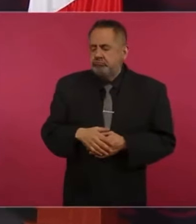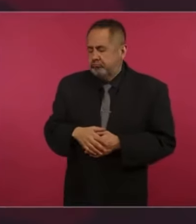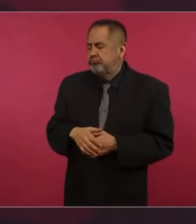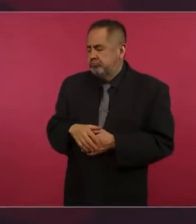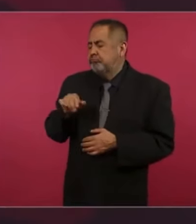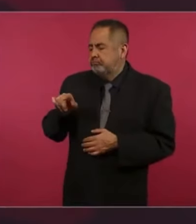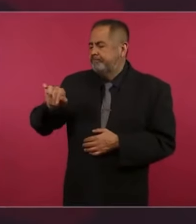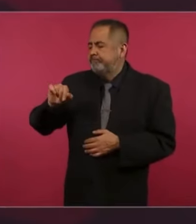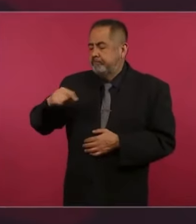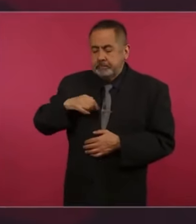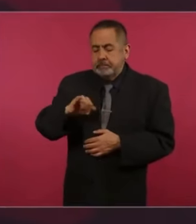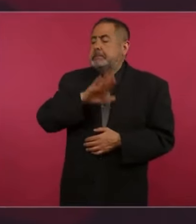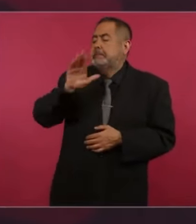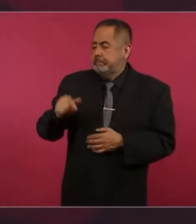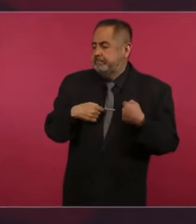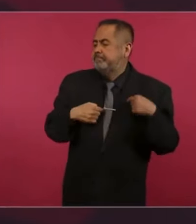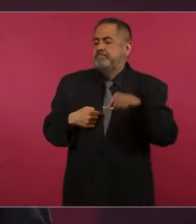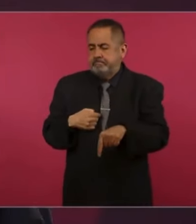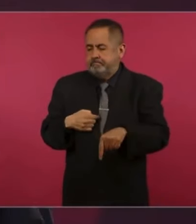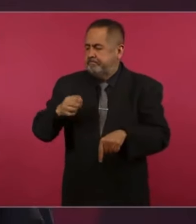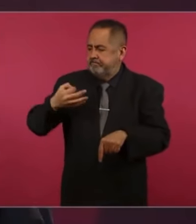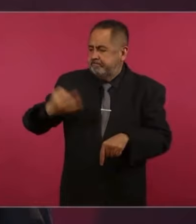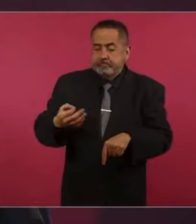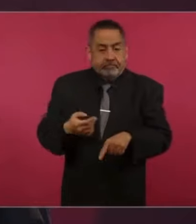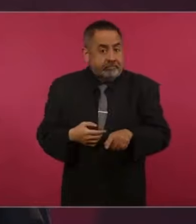lo confirma.